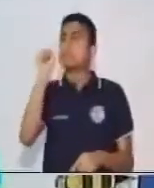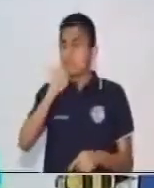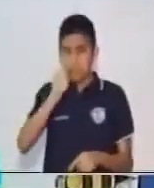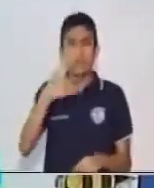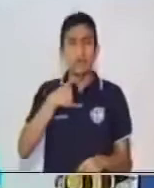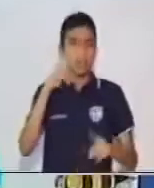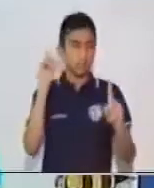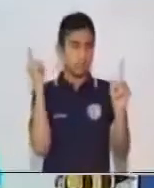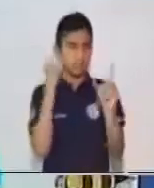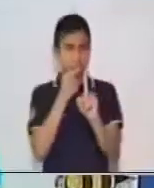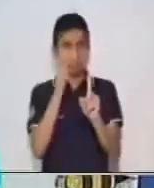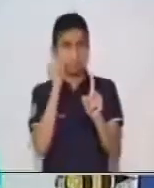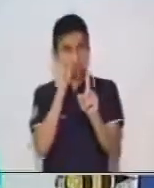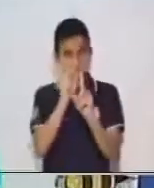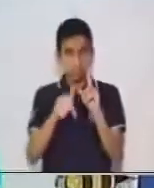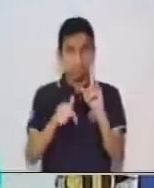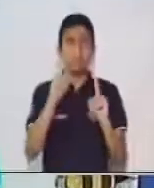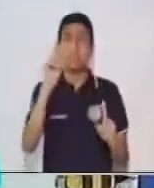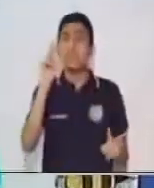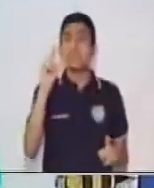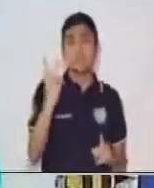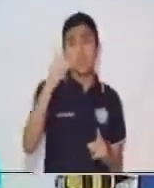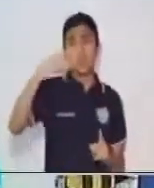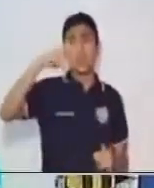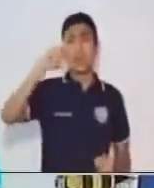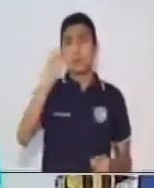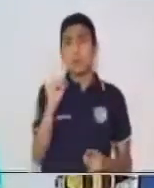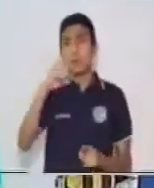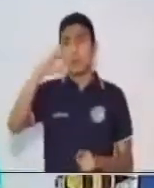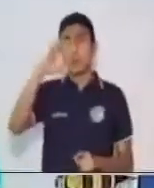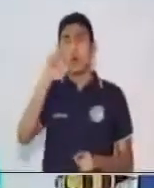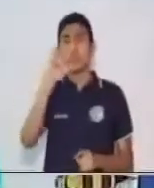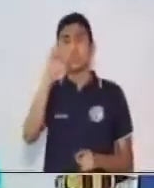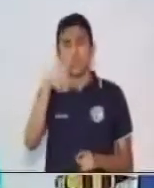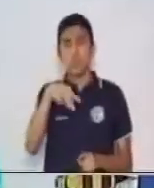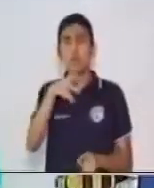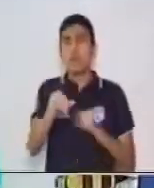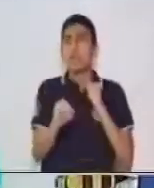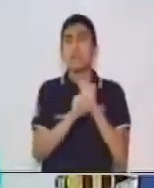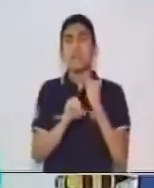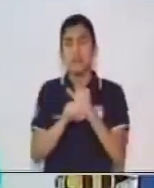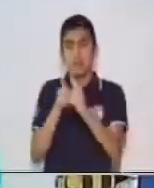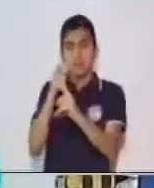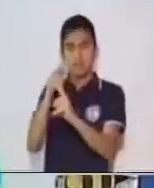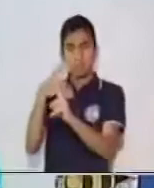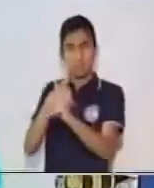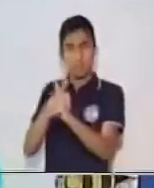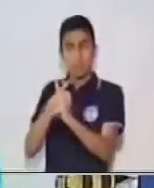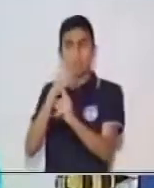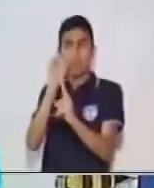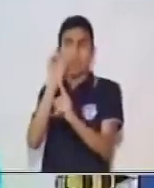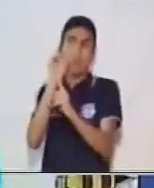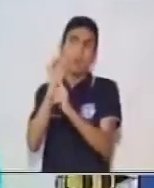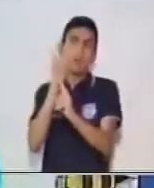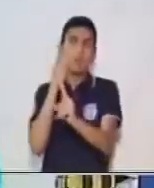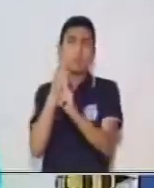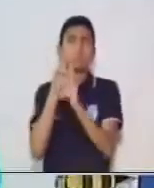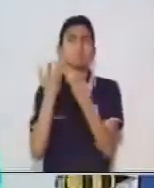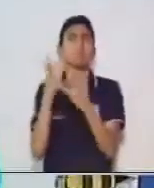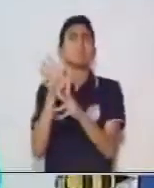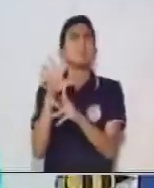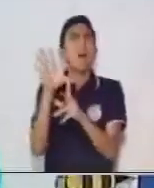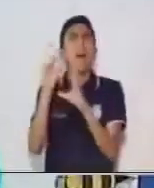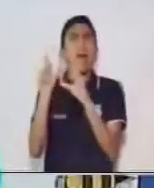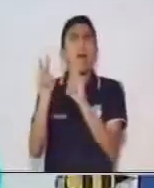directo. Nos vamos ahora a la segunda proposición y vamos a identificar si existe un objeto directo también. ¿Qué es lo que